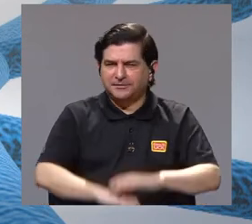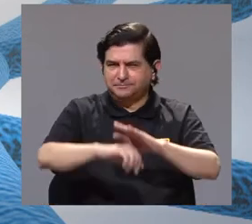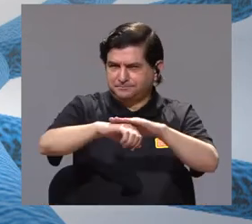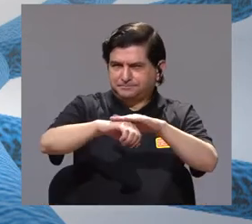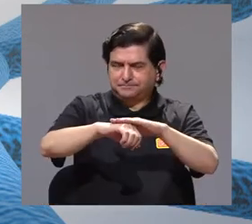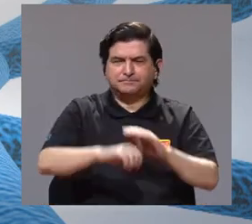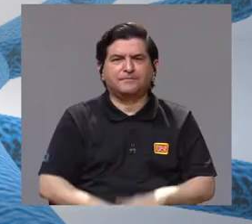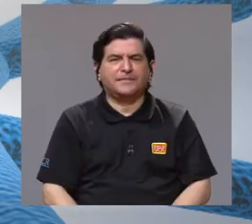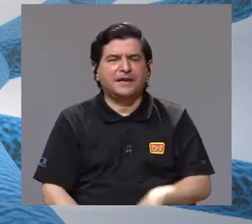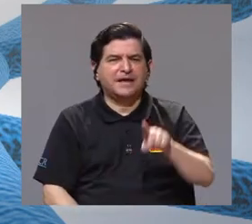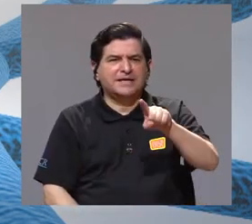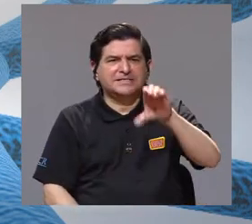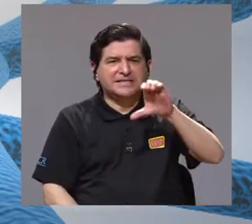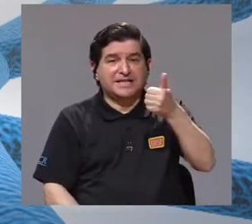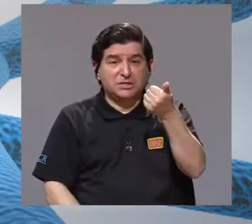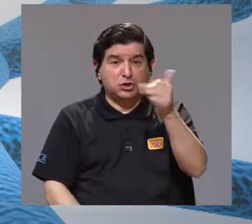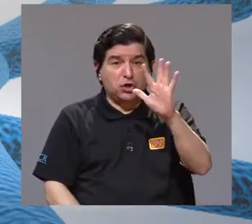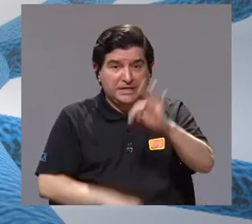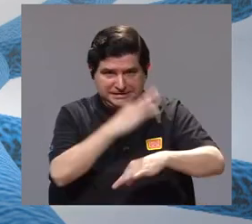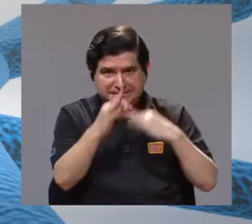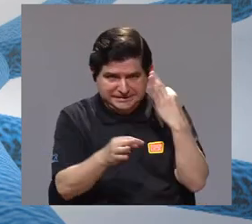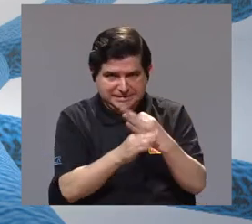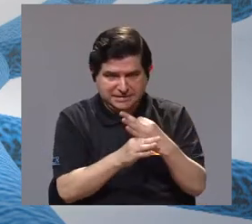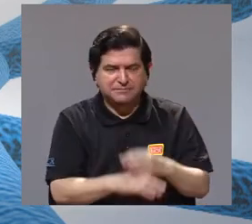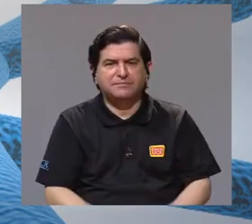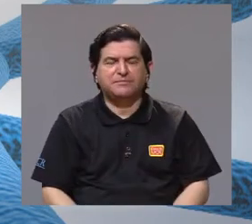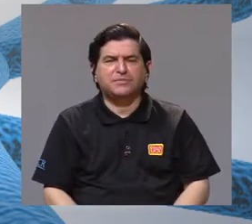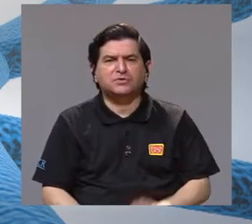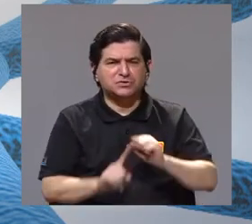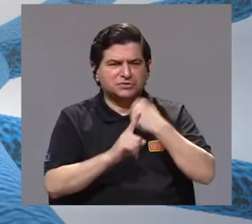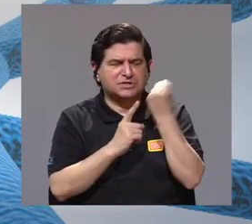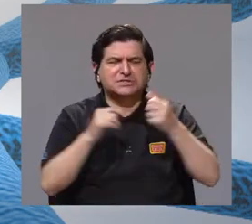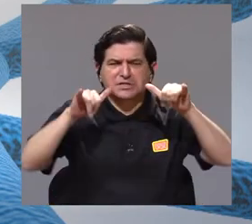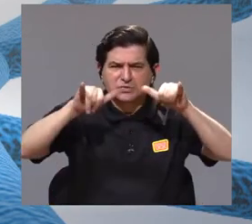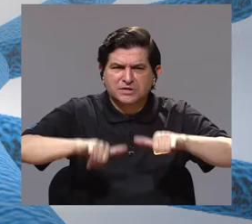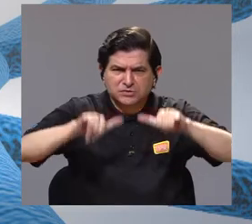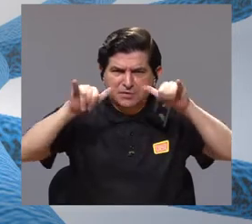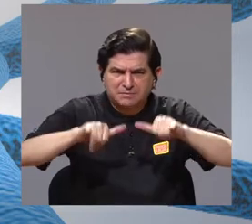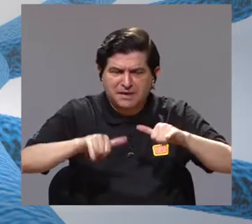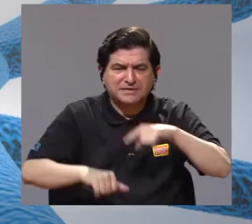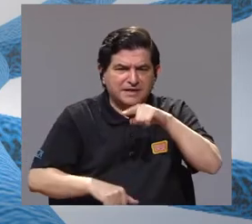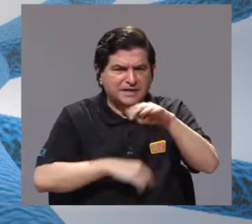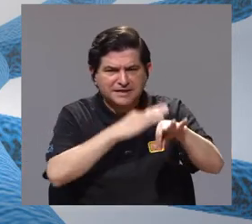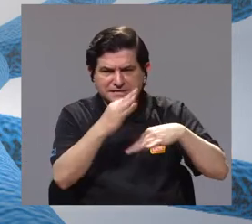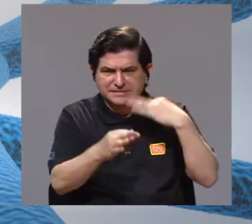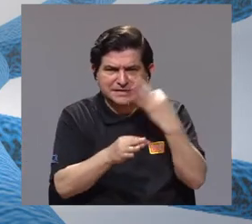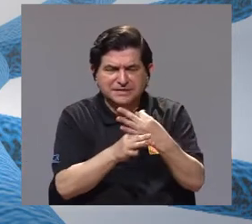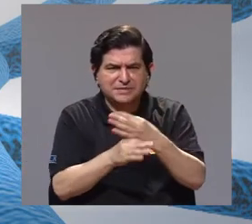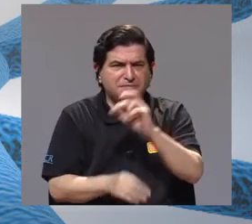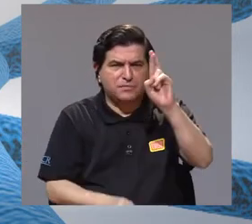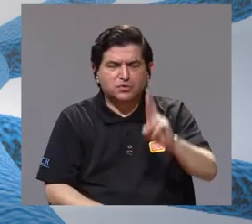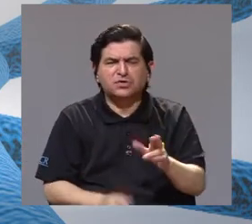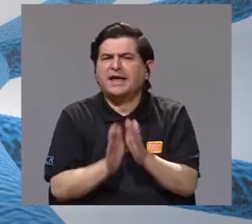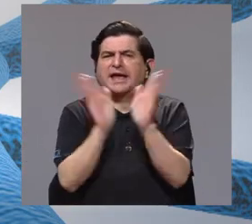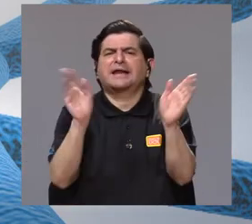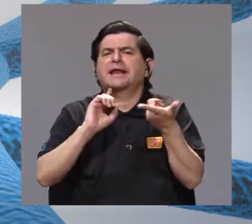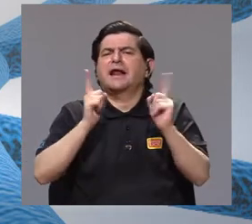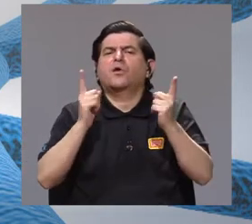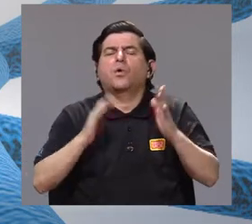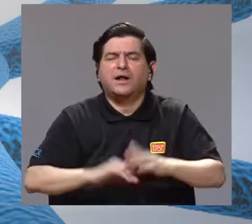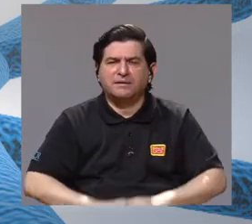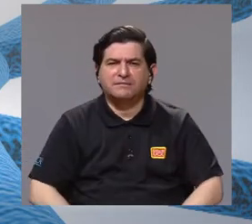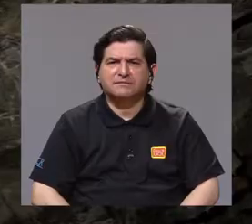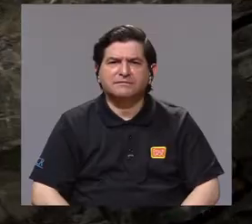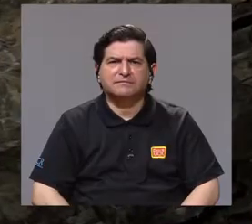Vamos a ver, hay 115 especies. El estado de conservación de estas 115 especies en Costa Rica, a